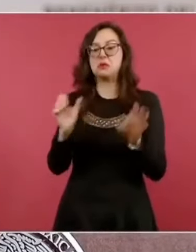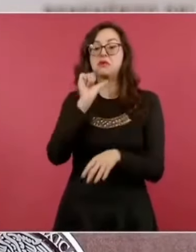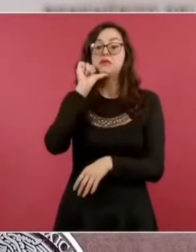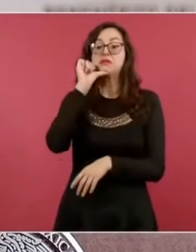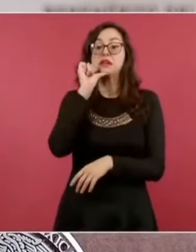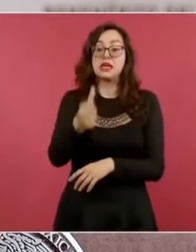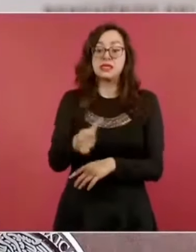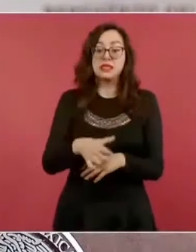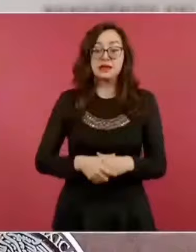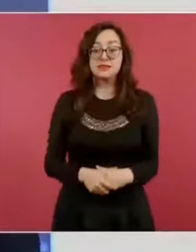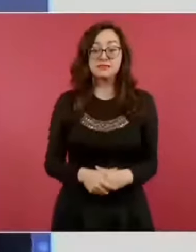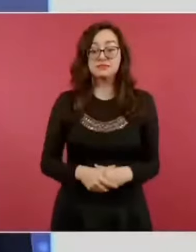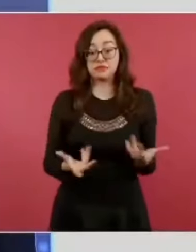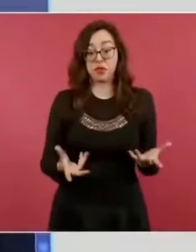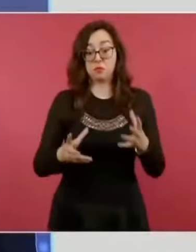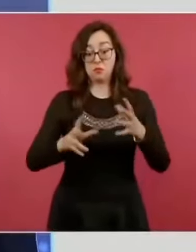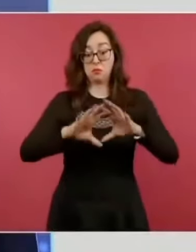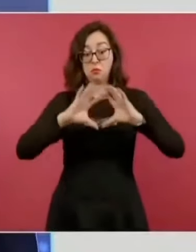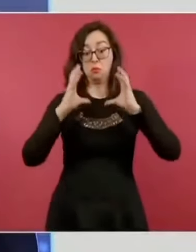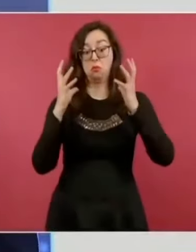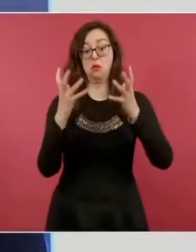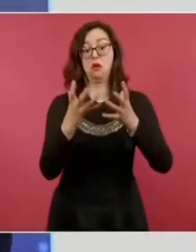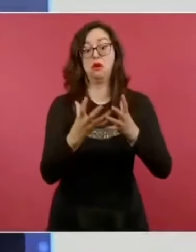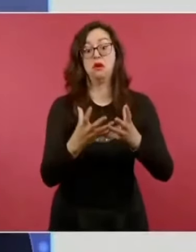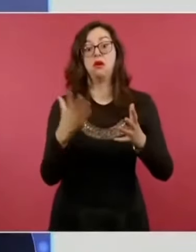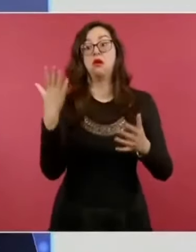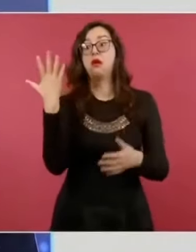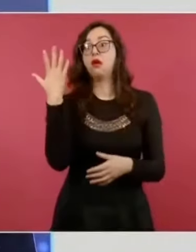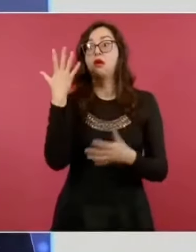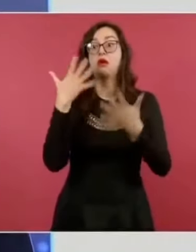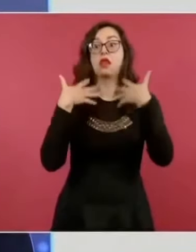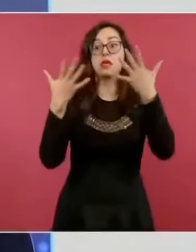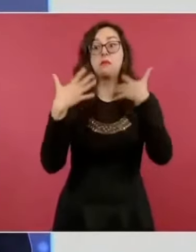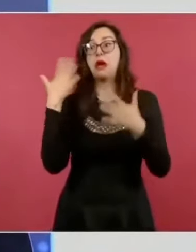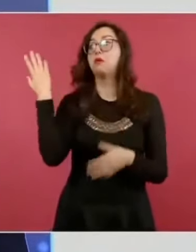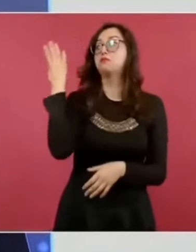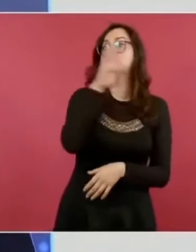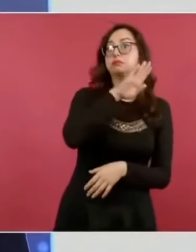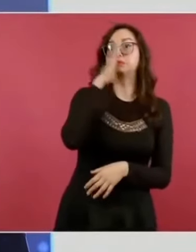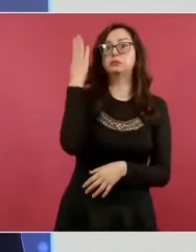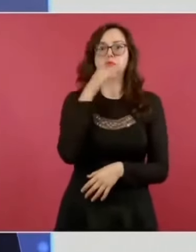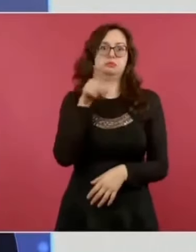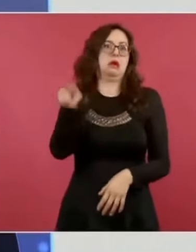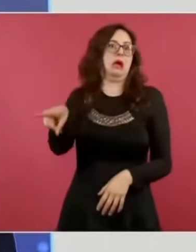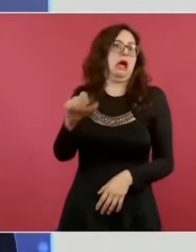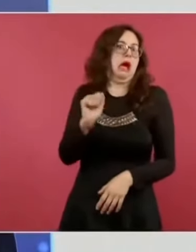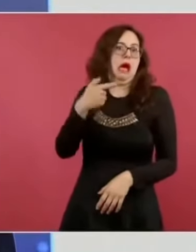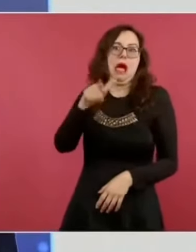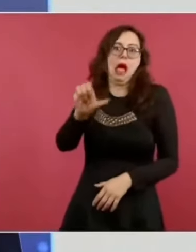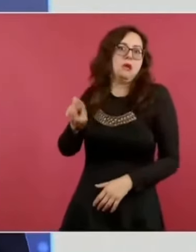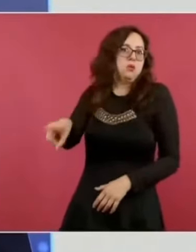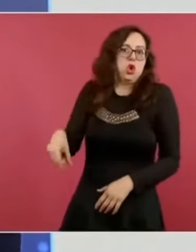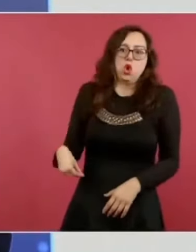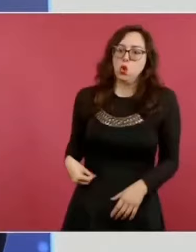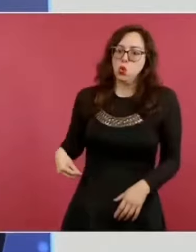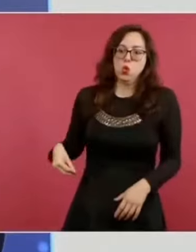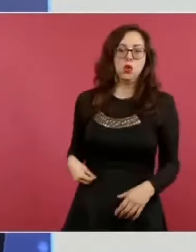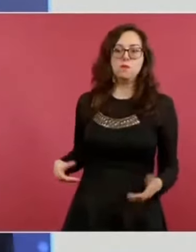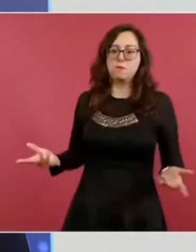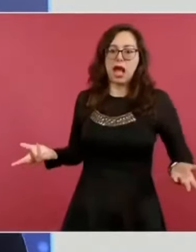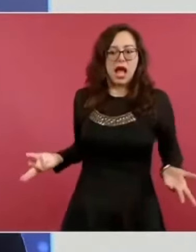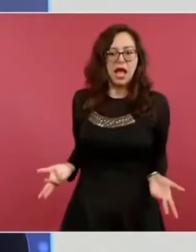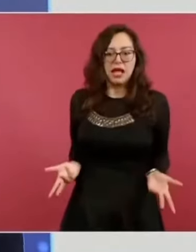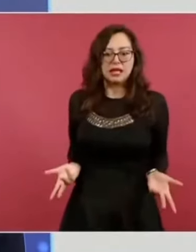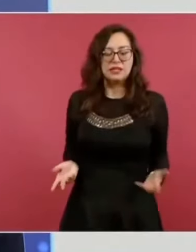presidente por el calentamiento global. En el caso del superpeso, los conductores de